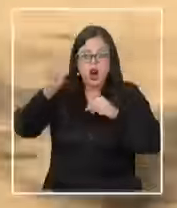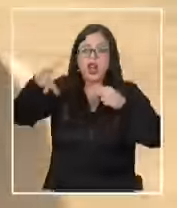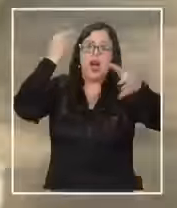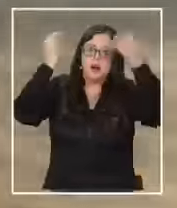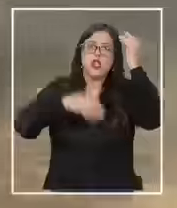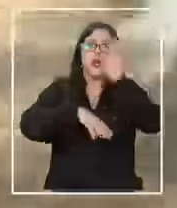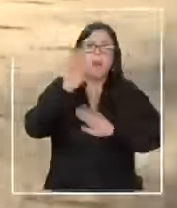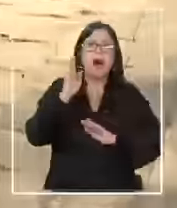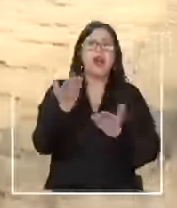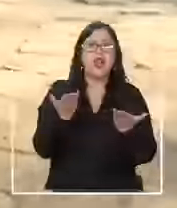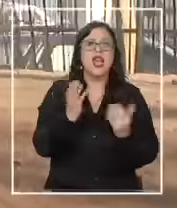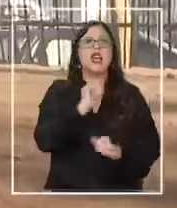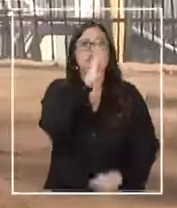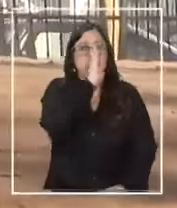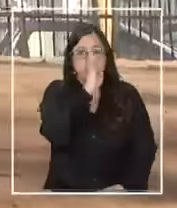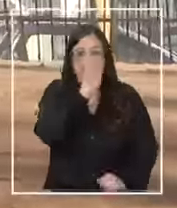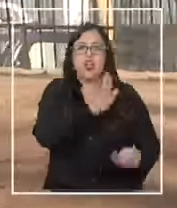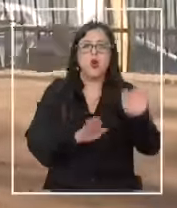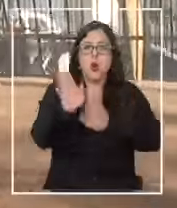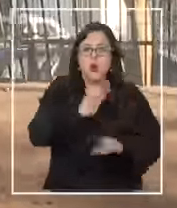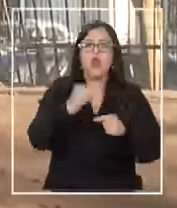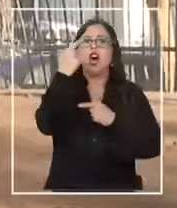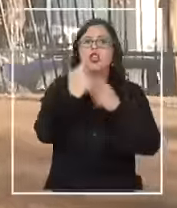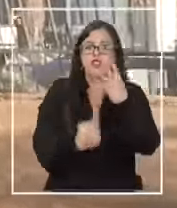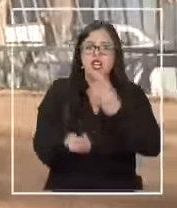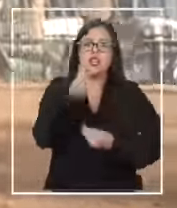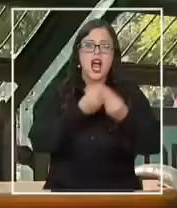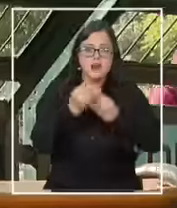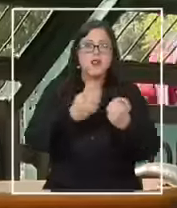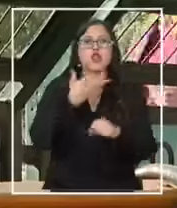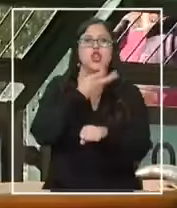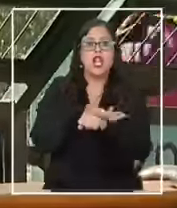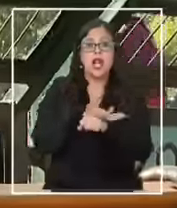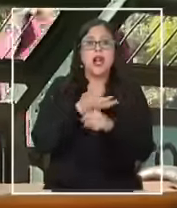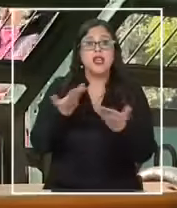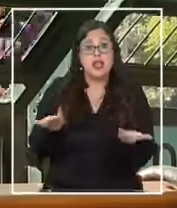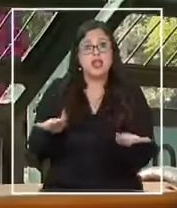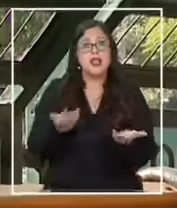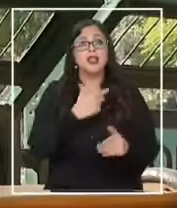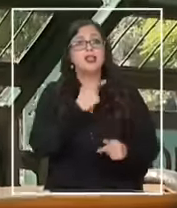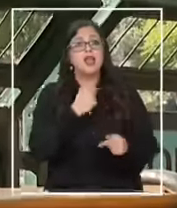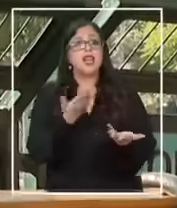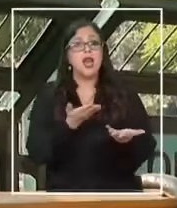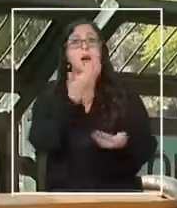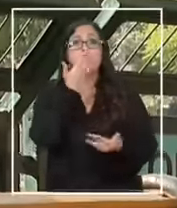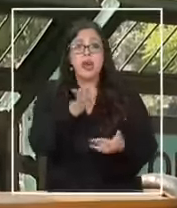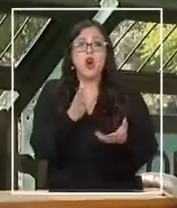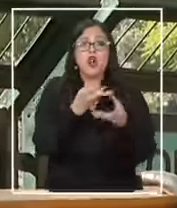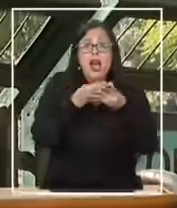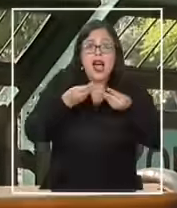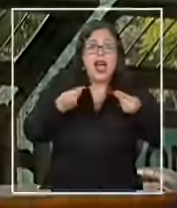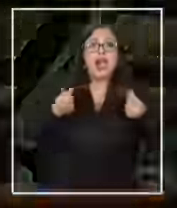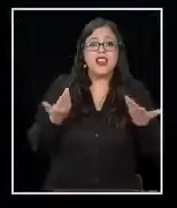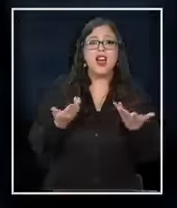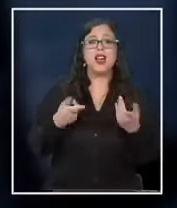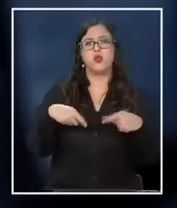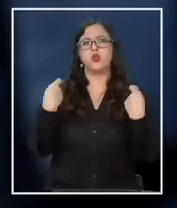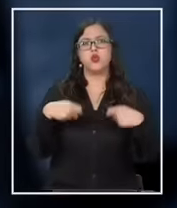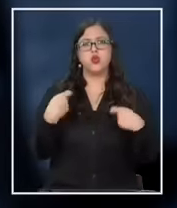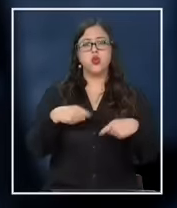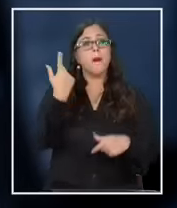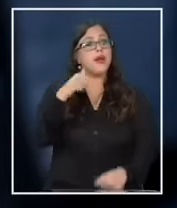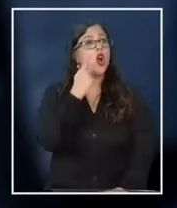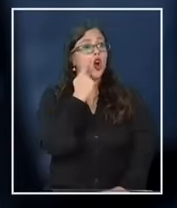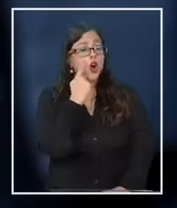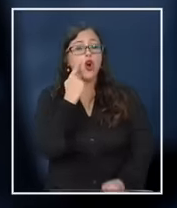cuidados de los perros sobre los distintos tipos de alimento que existen y mientras uno quiera darle algo de mejor calidad se encarece mucho pero